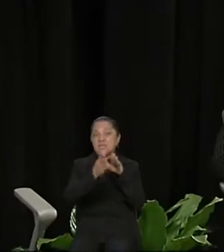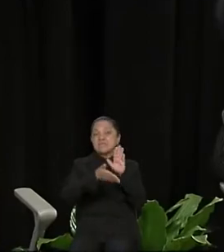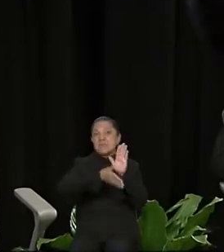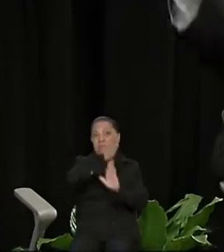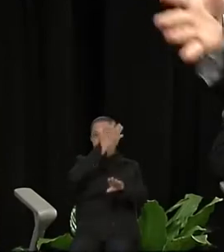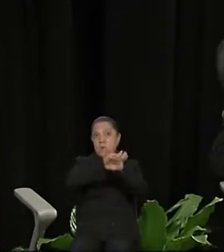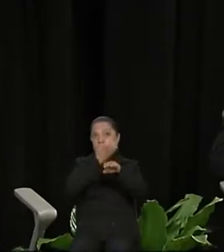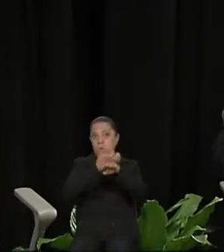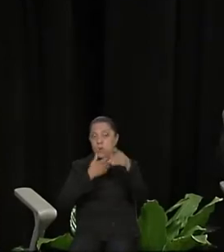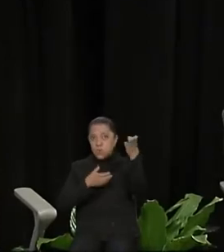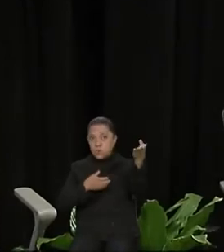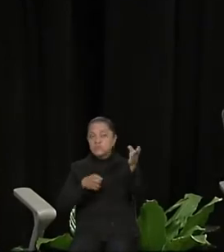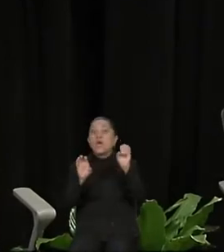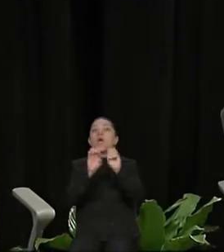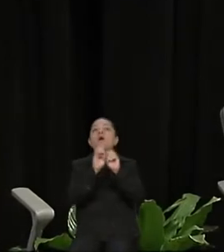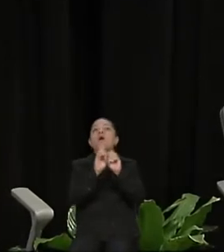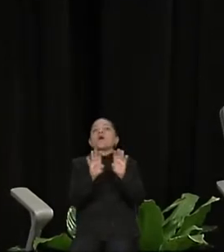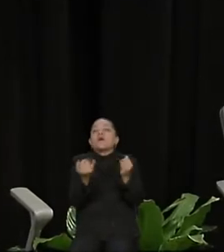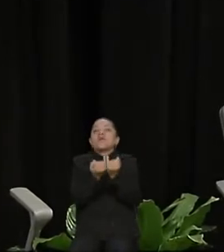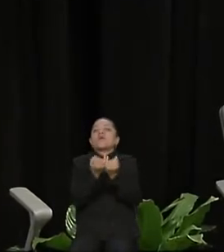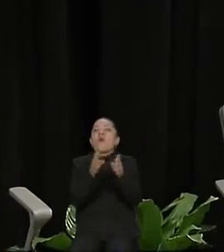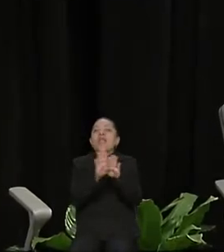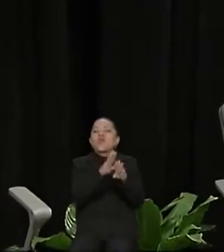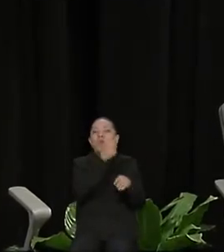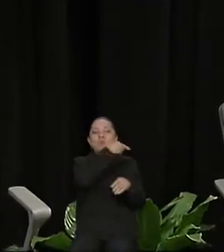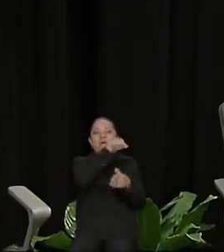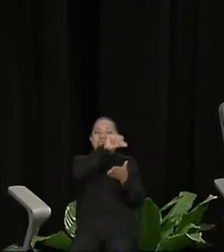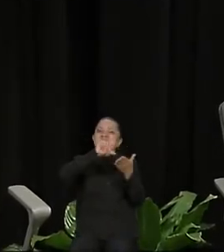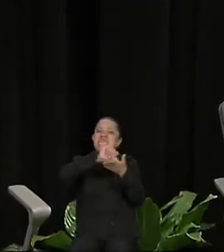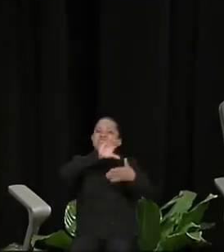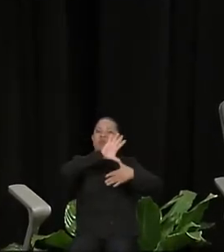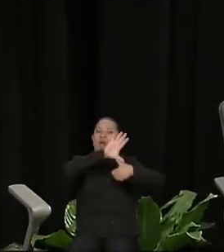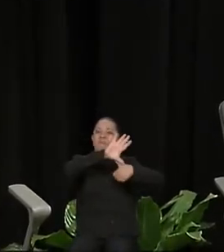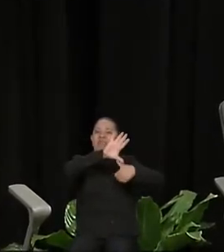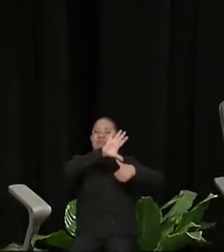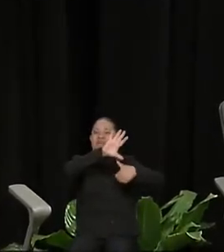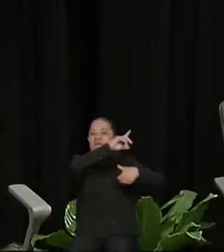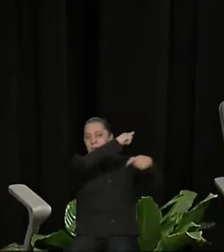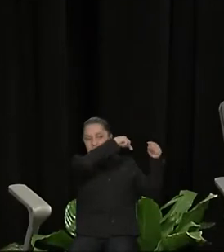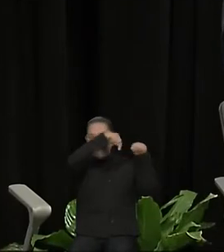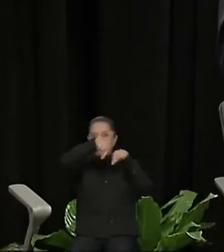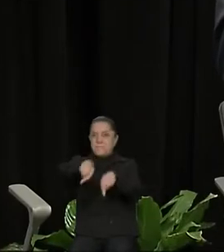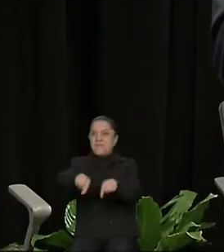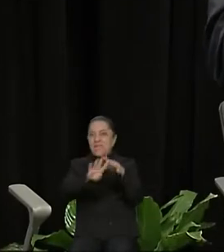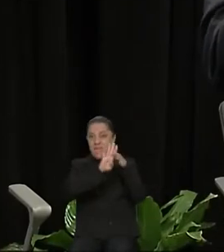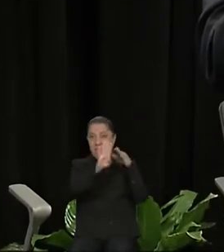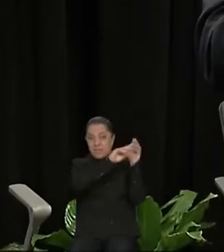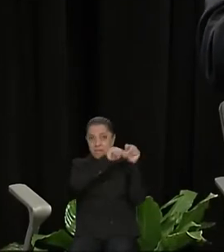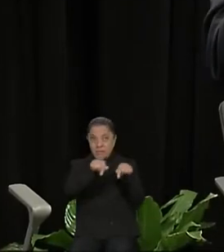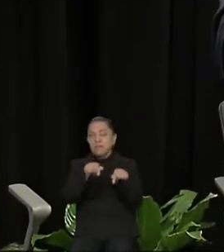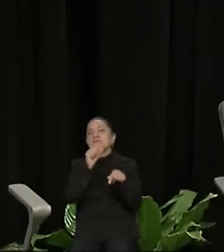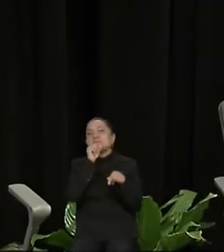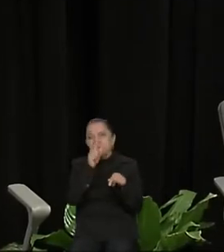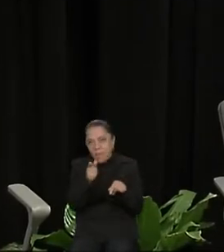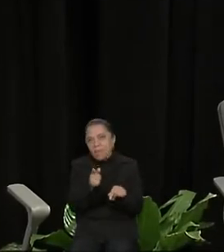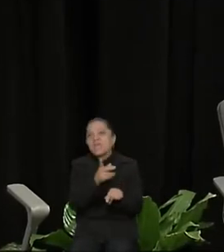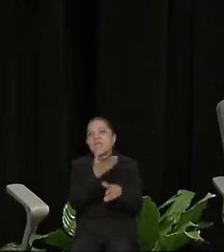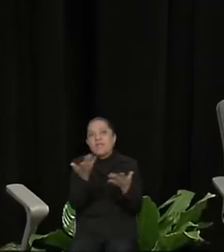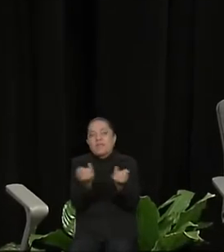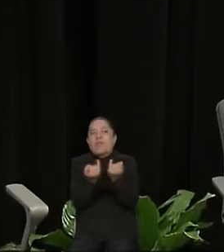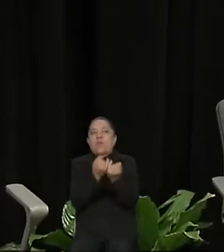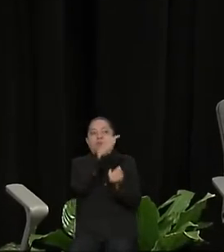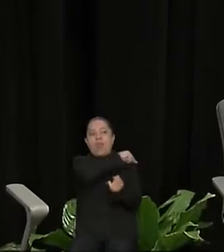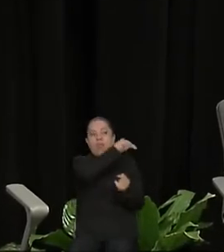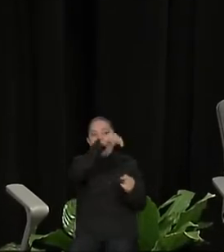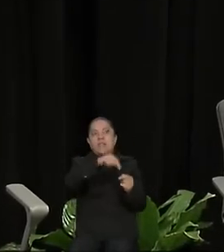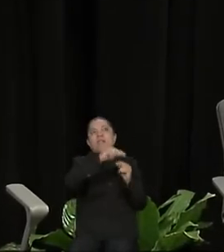como también los que vienen de Centroamérica. A veces somos, dice, para los de la calle, oscure la casa, ¿no? Que estamos muy bien para lo